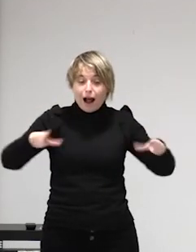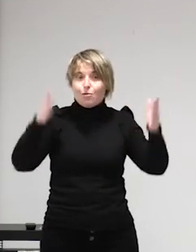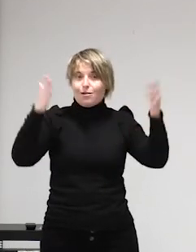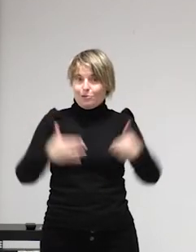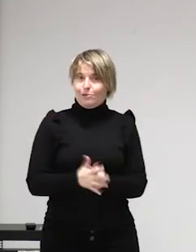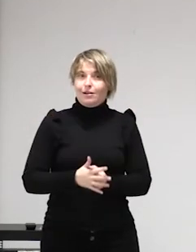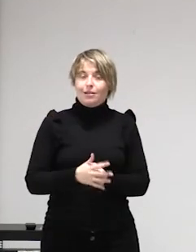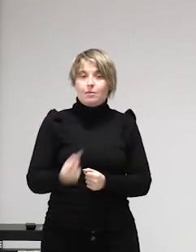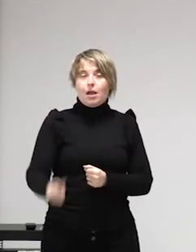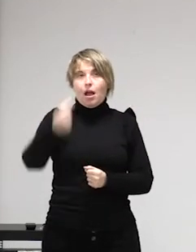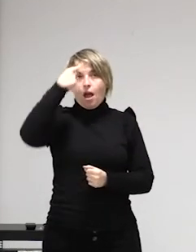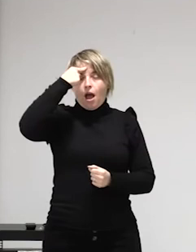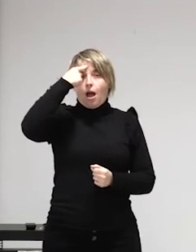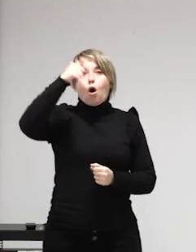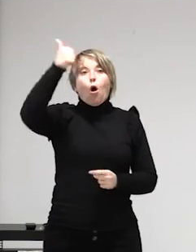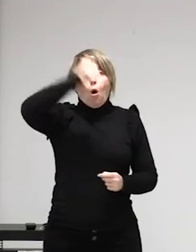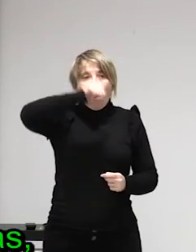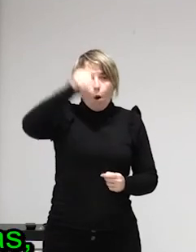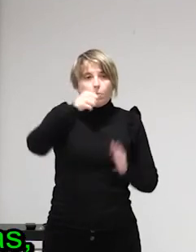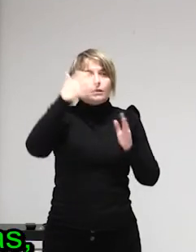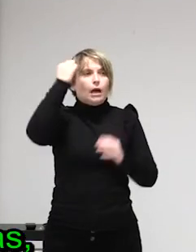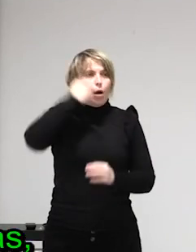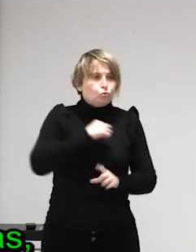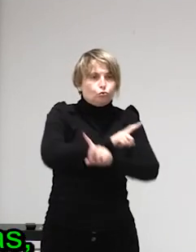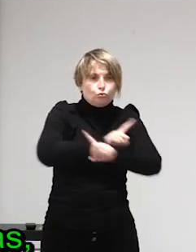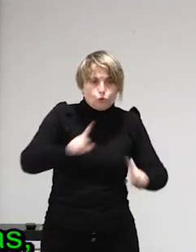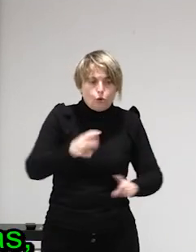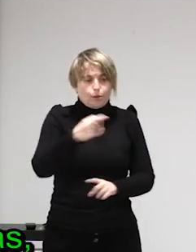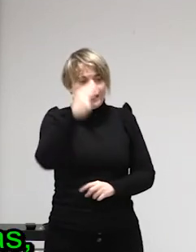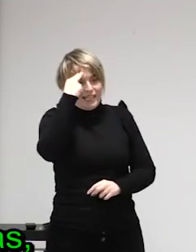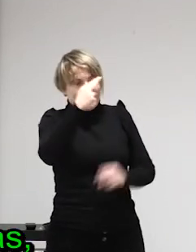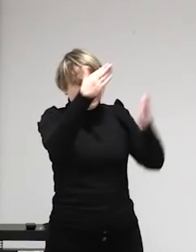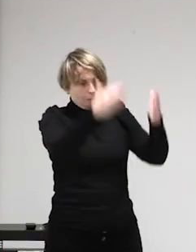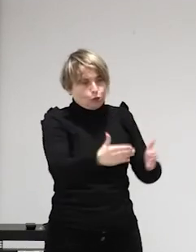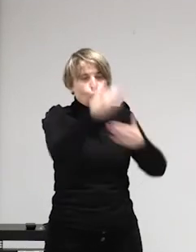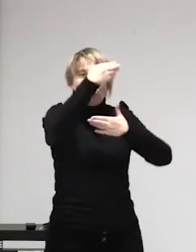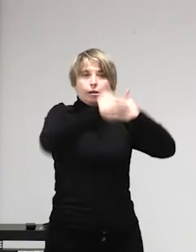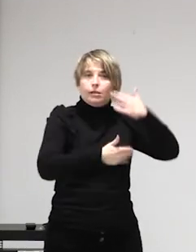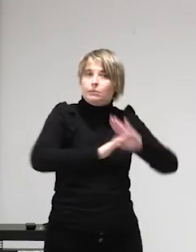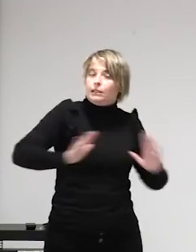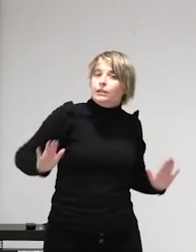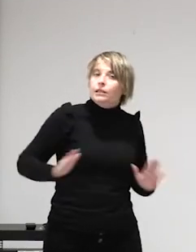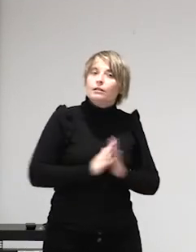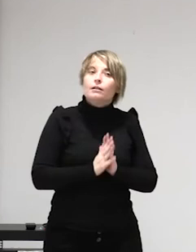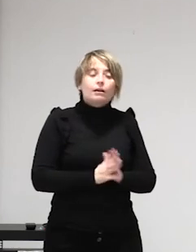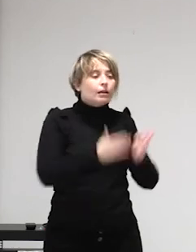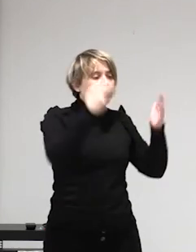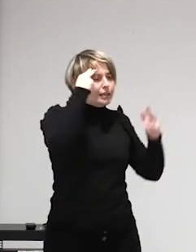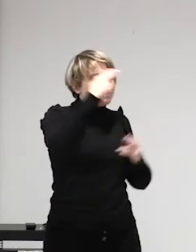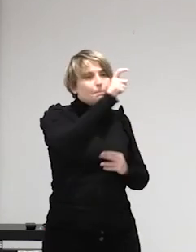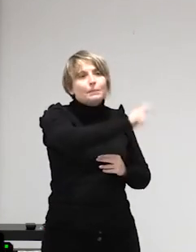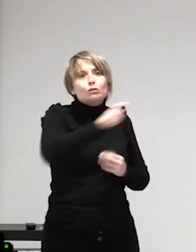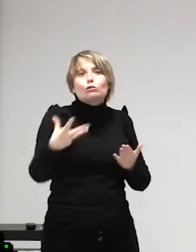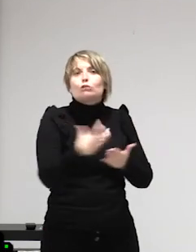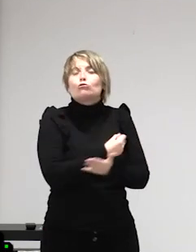seguridad porque está imaginando cosas está proyectando muchas veces cosas pero al fin y al cabo de lo que se está